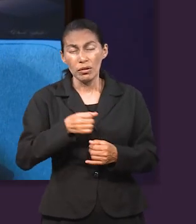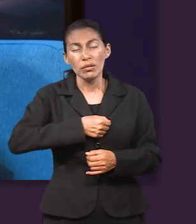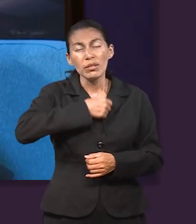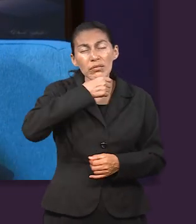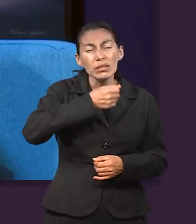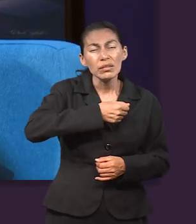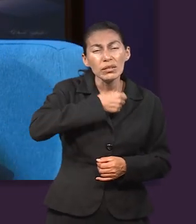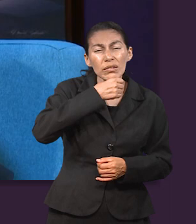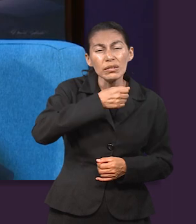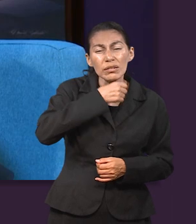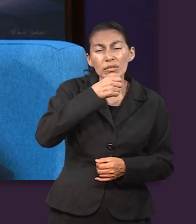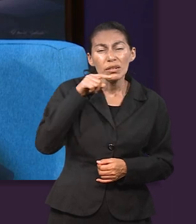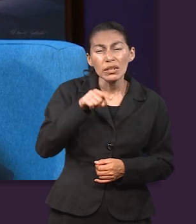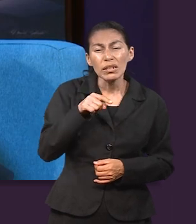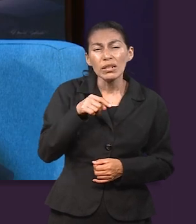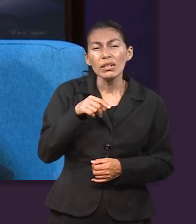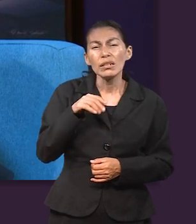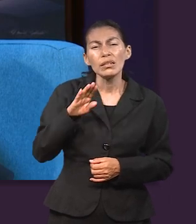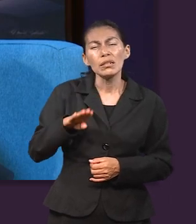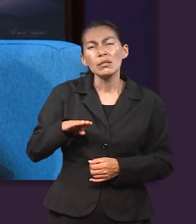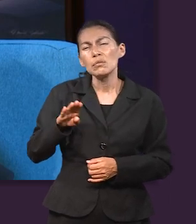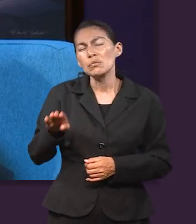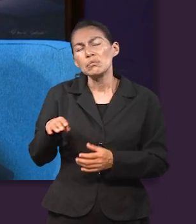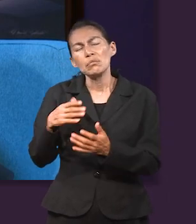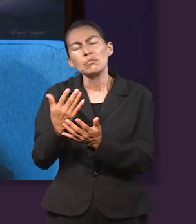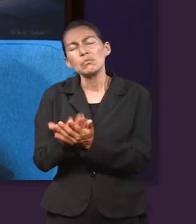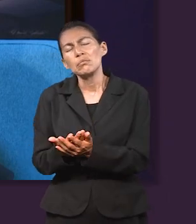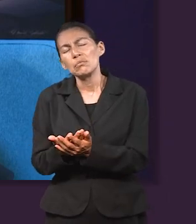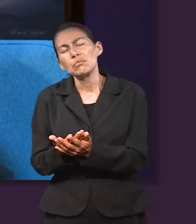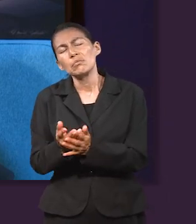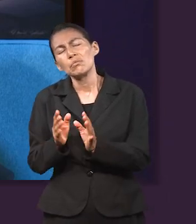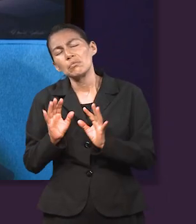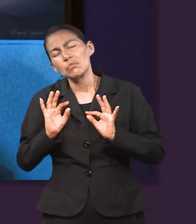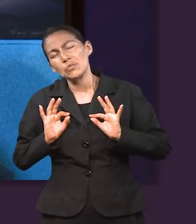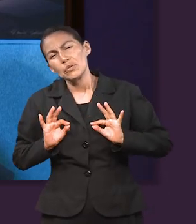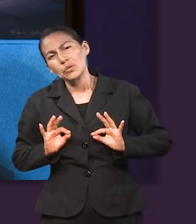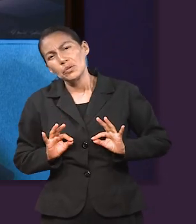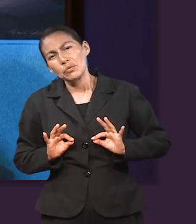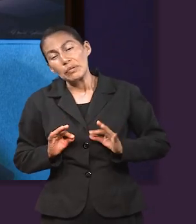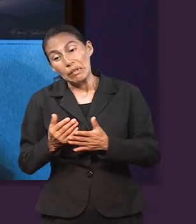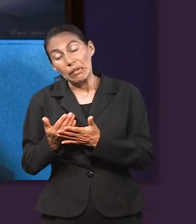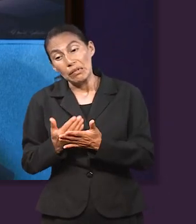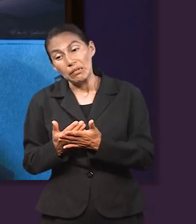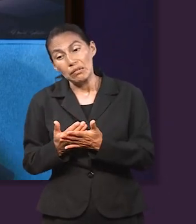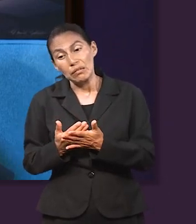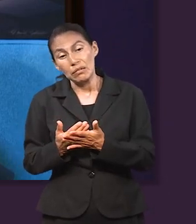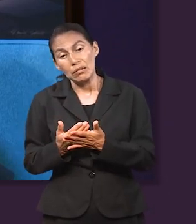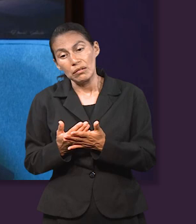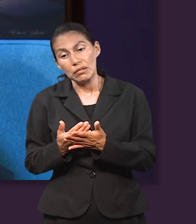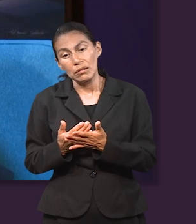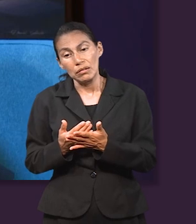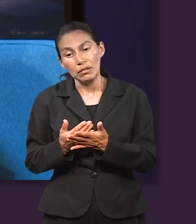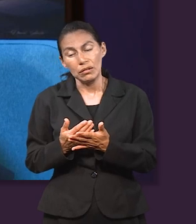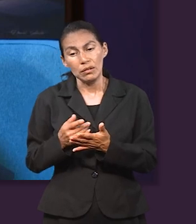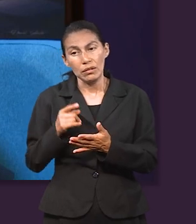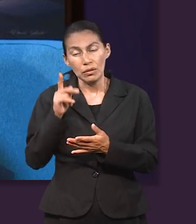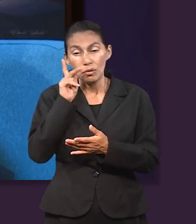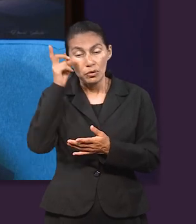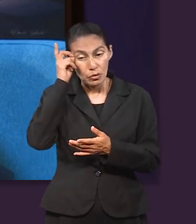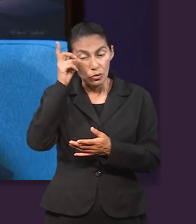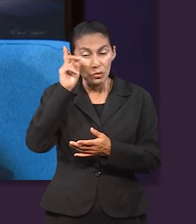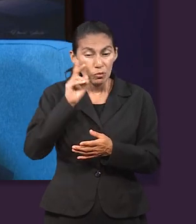aflictiva prueba para el tiempo cuando la carga de los años pesaba sobre él, cuando anhelaba descansar.